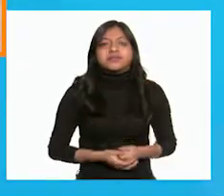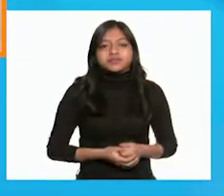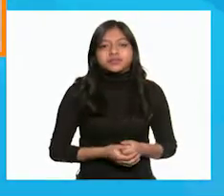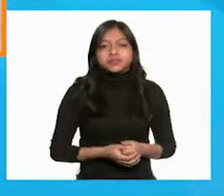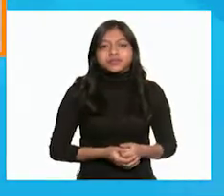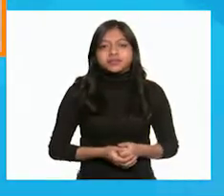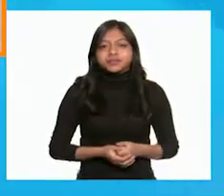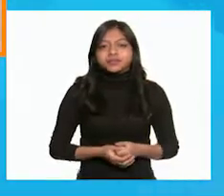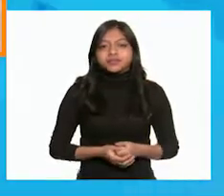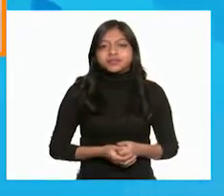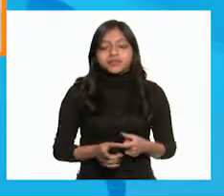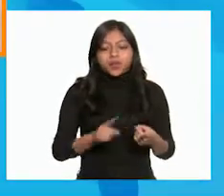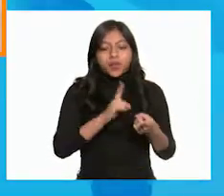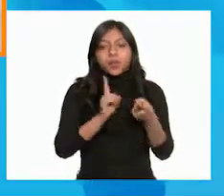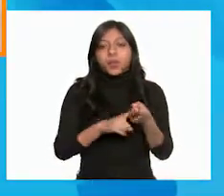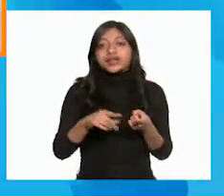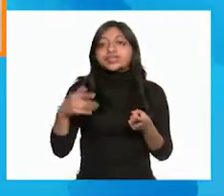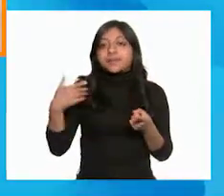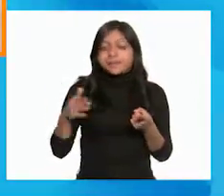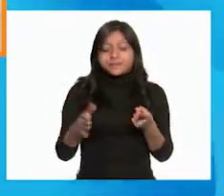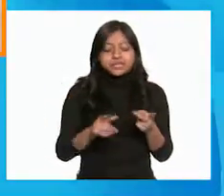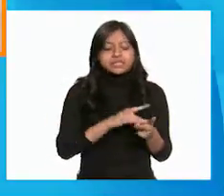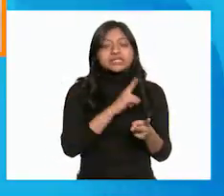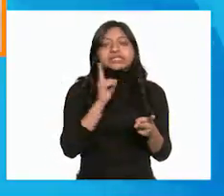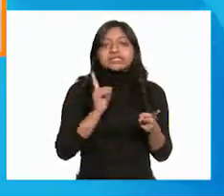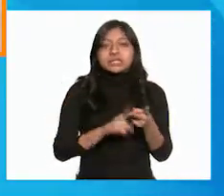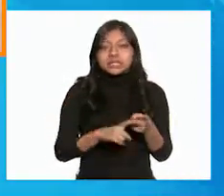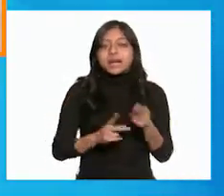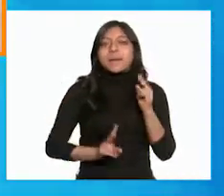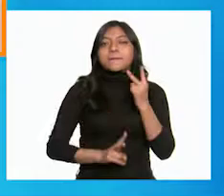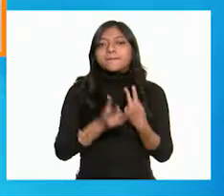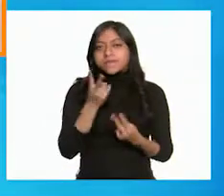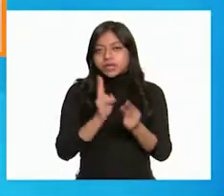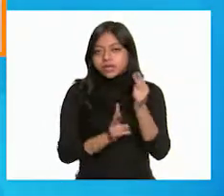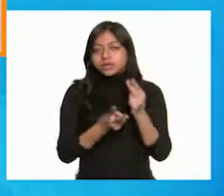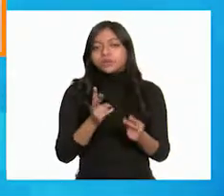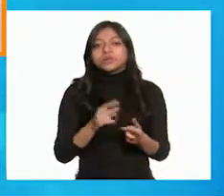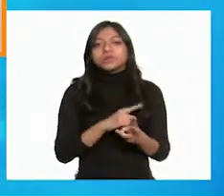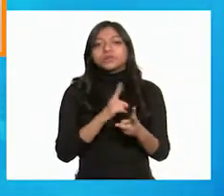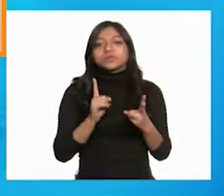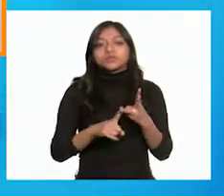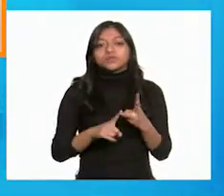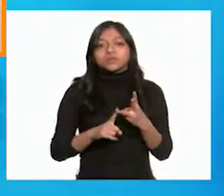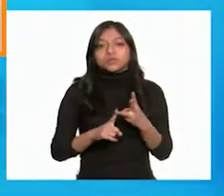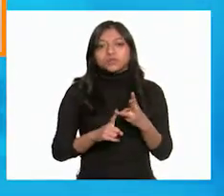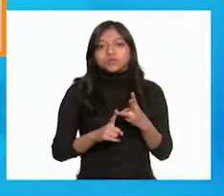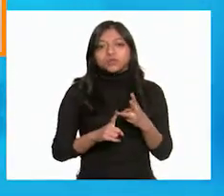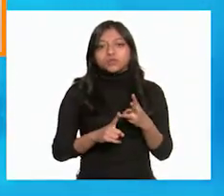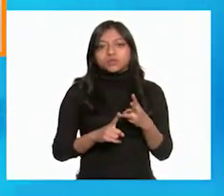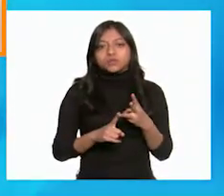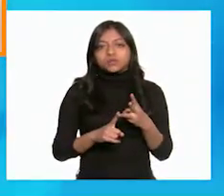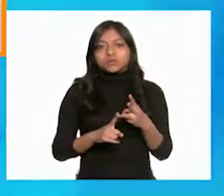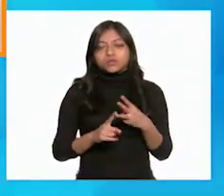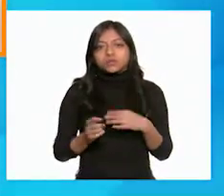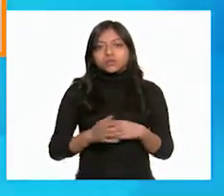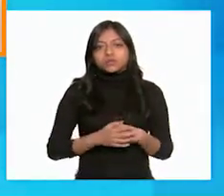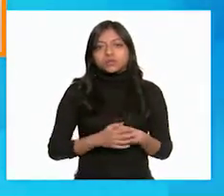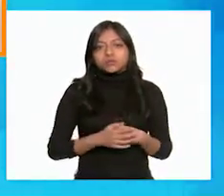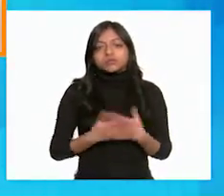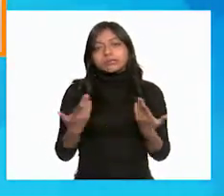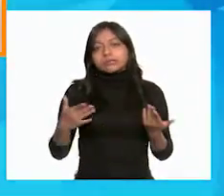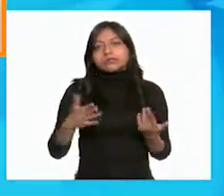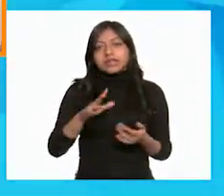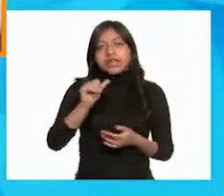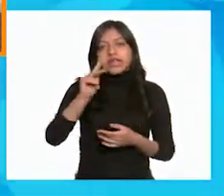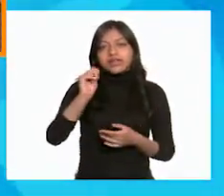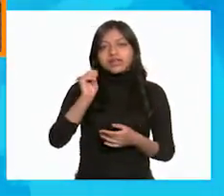sardinas, en verduras y en atún.